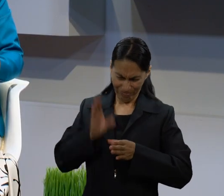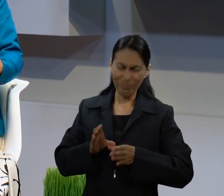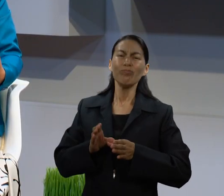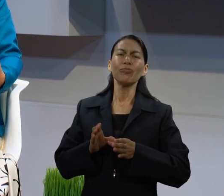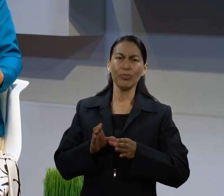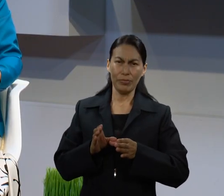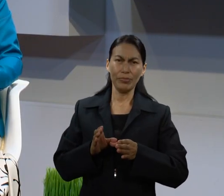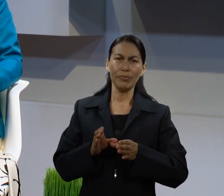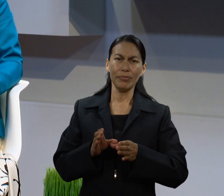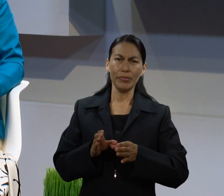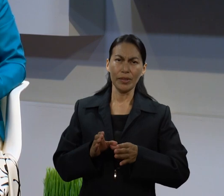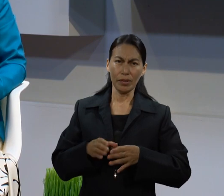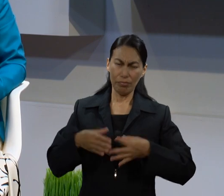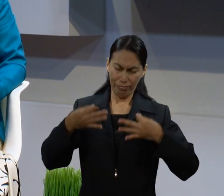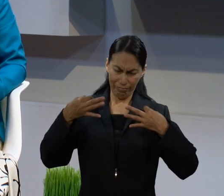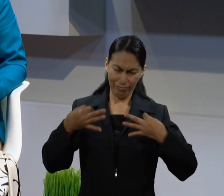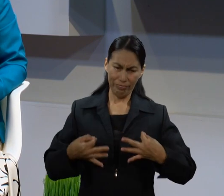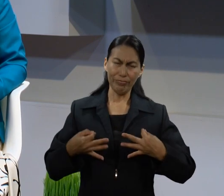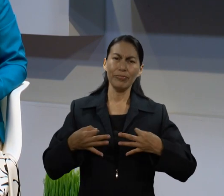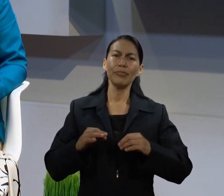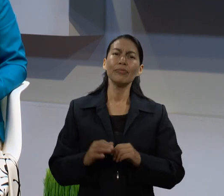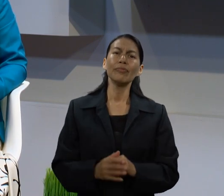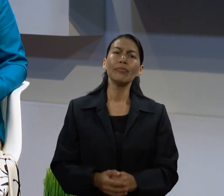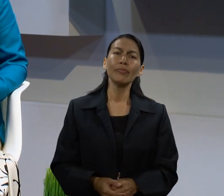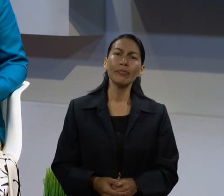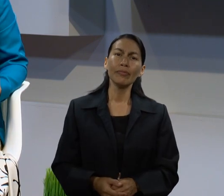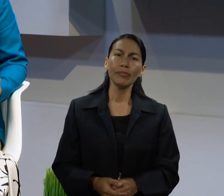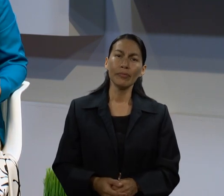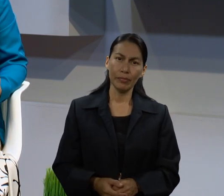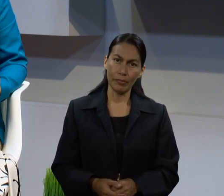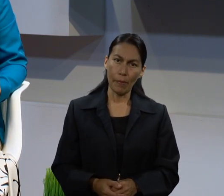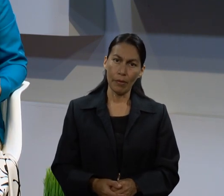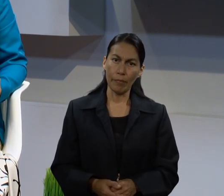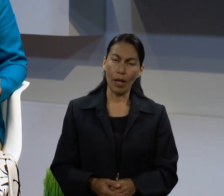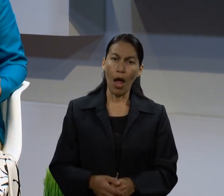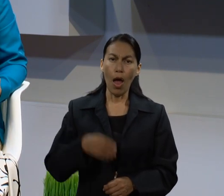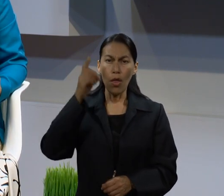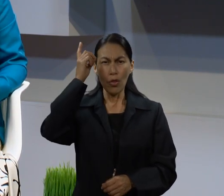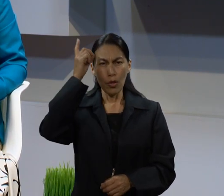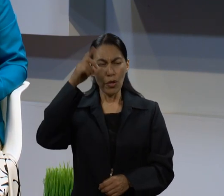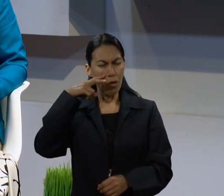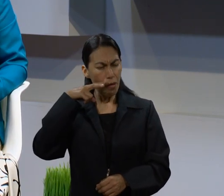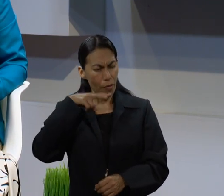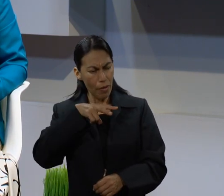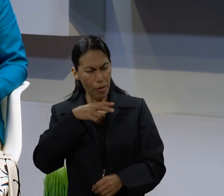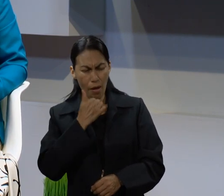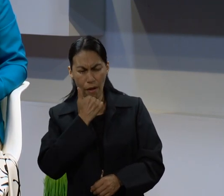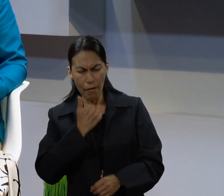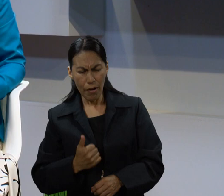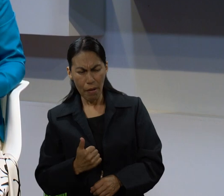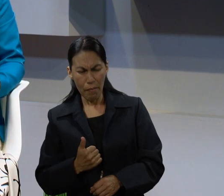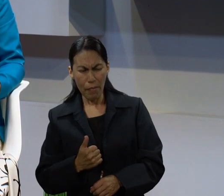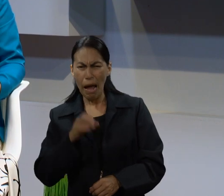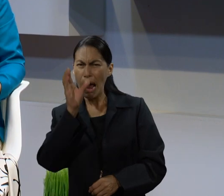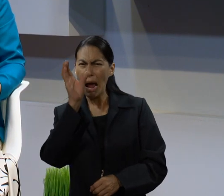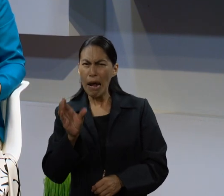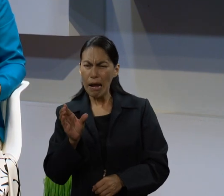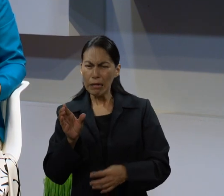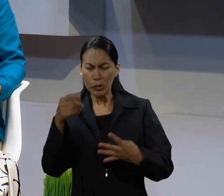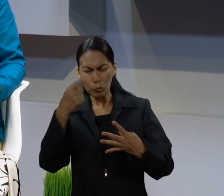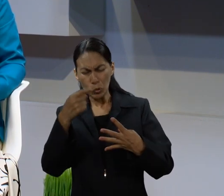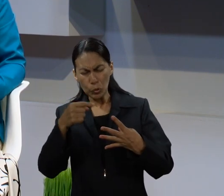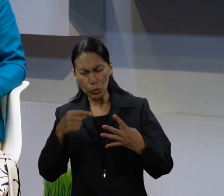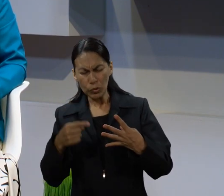honorabilidad la que está en juego. ¿Qué características especiales tenía Abraham para que